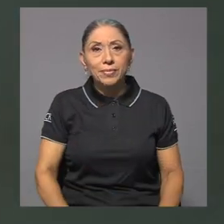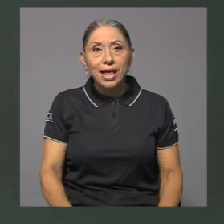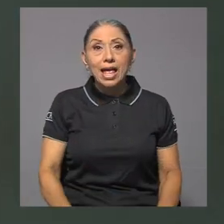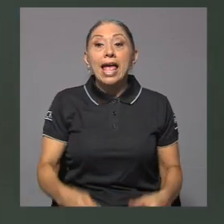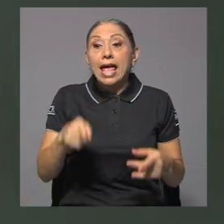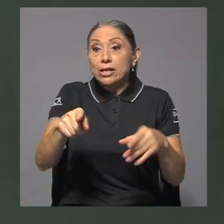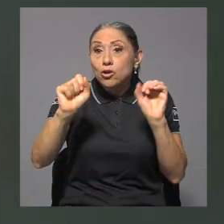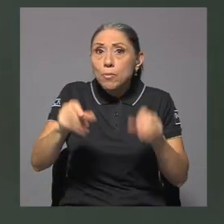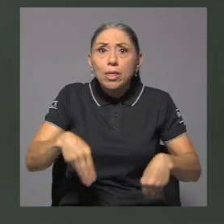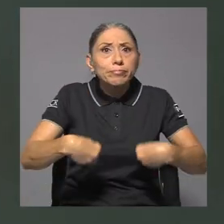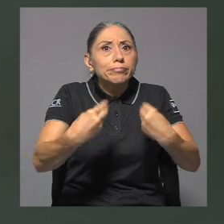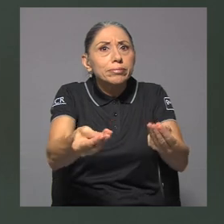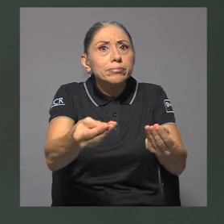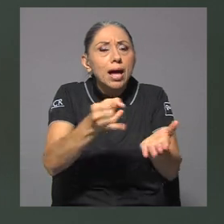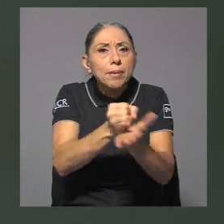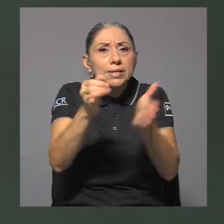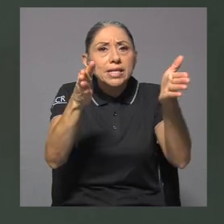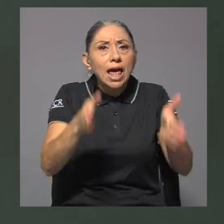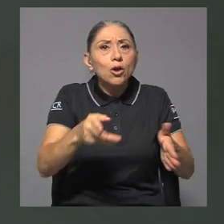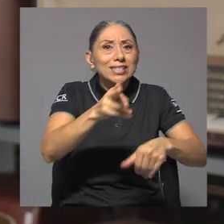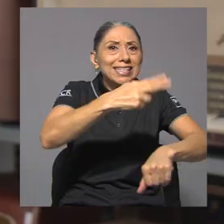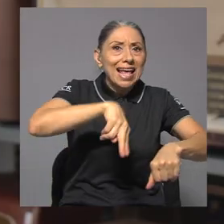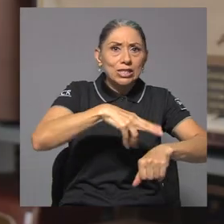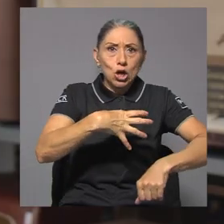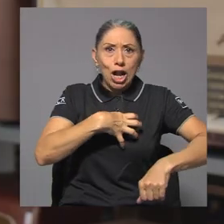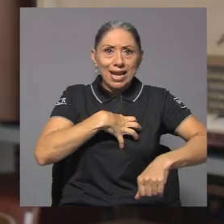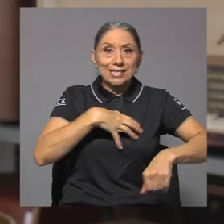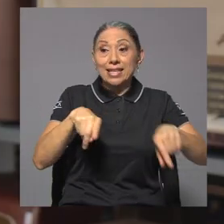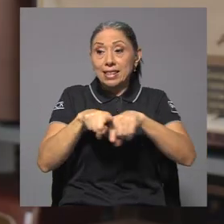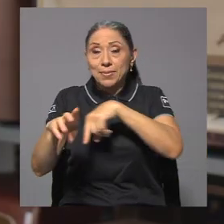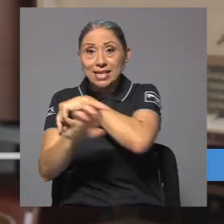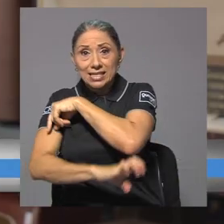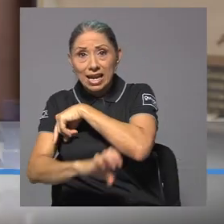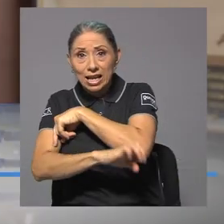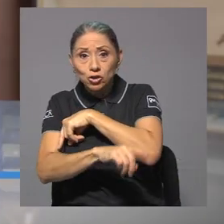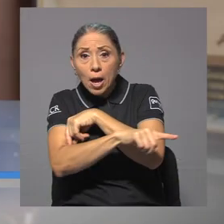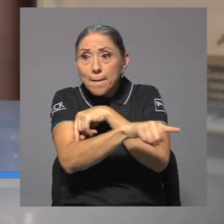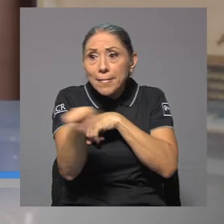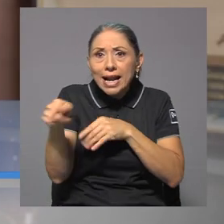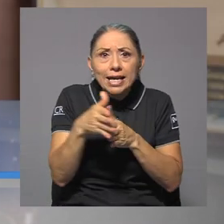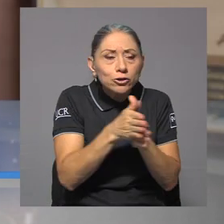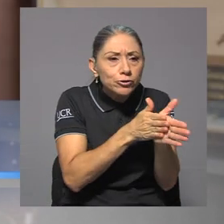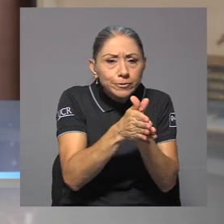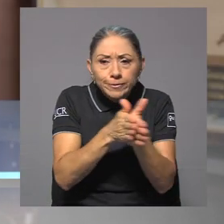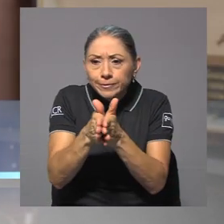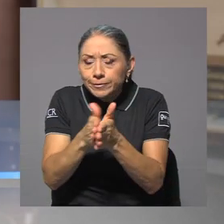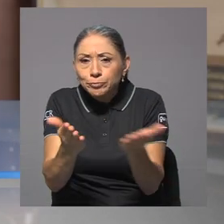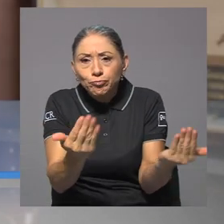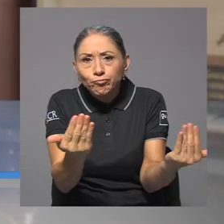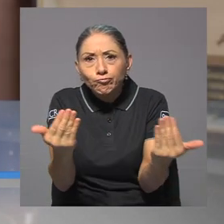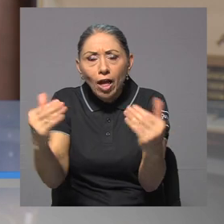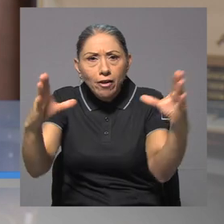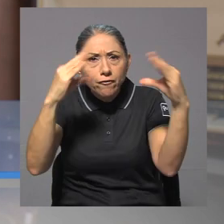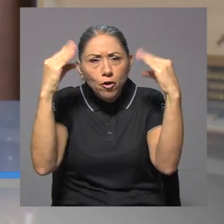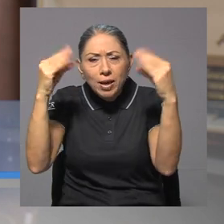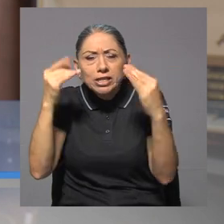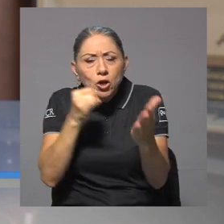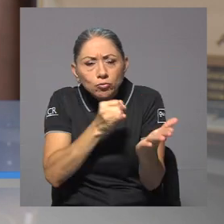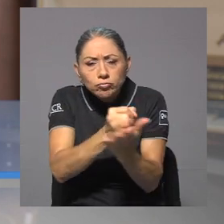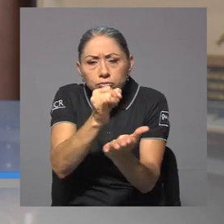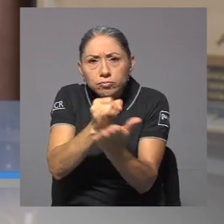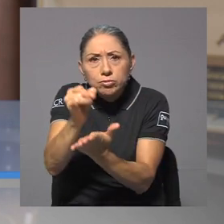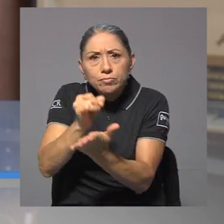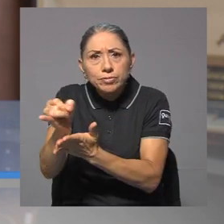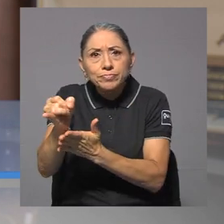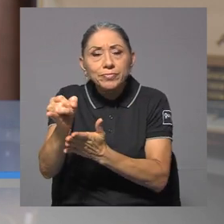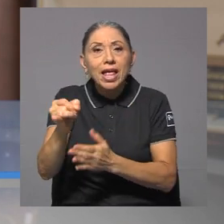Disponerla a investigadores nacionales y extranjeros para que investiguen y les saquen más jugo a la información que pueden dar estos